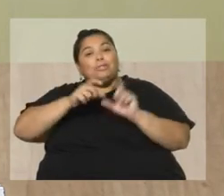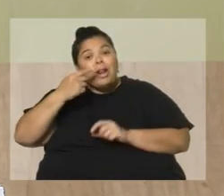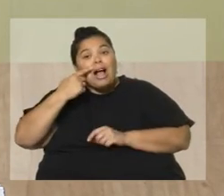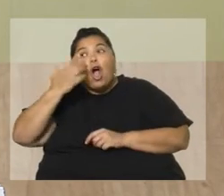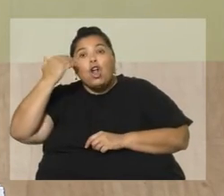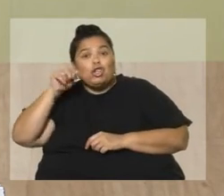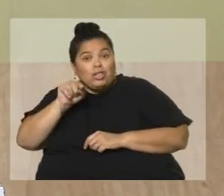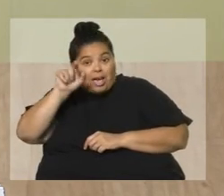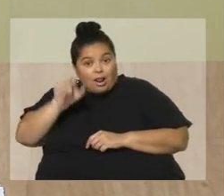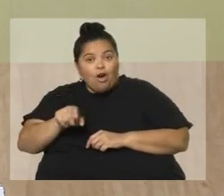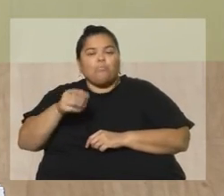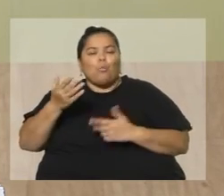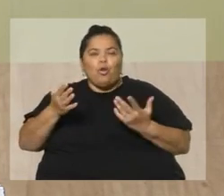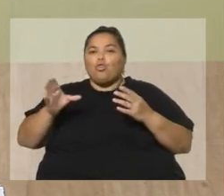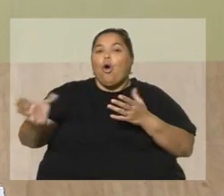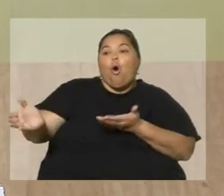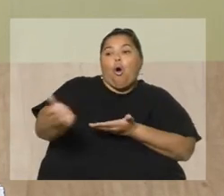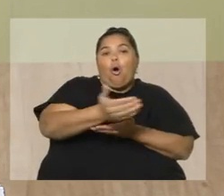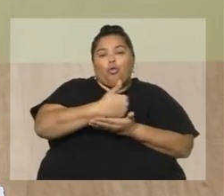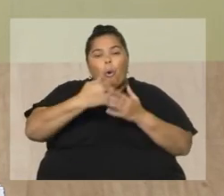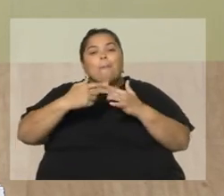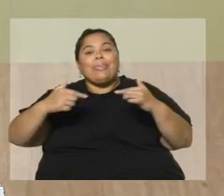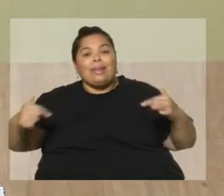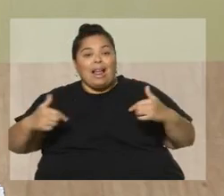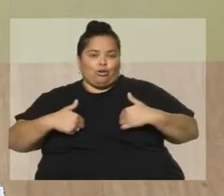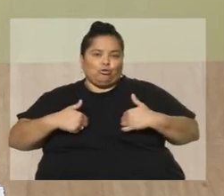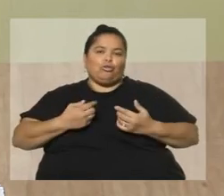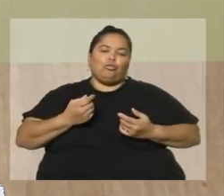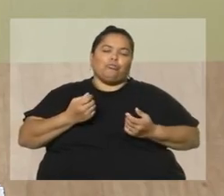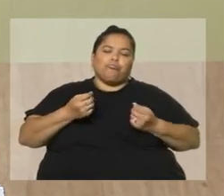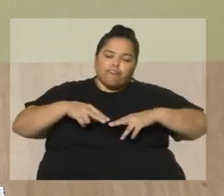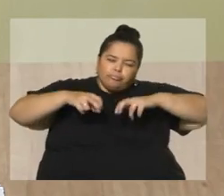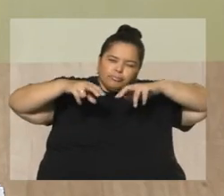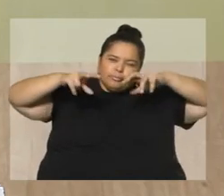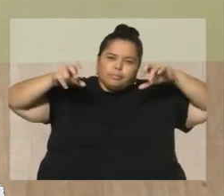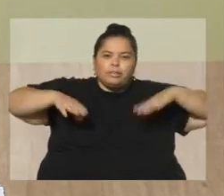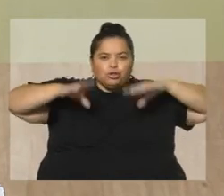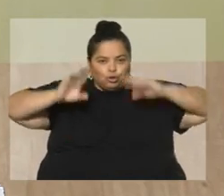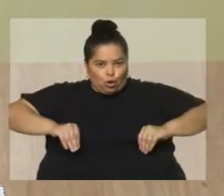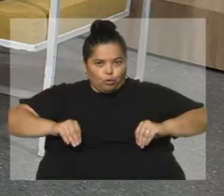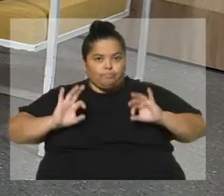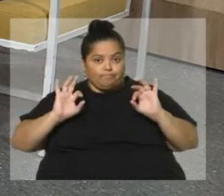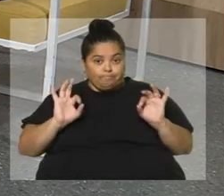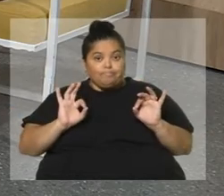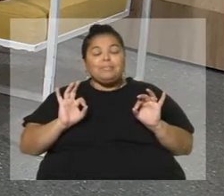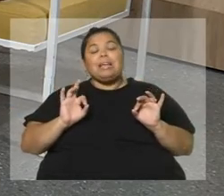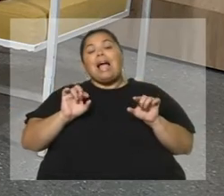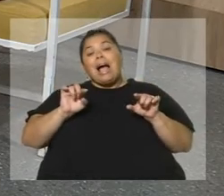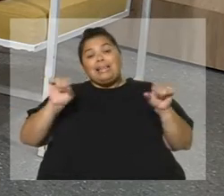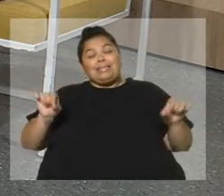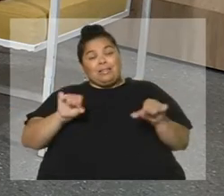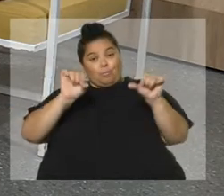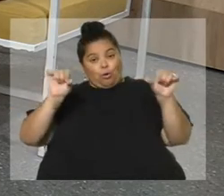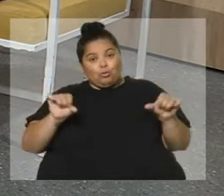de todo ese material fue que nosotros fuimos nutriéndonos para realizar esta investigación y a ir generando